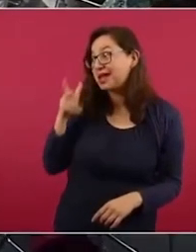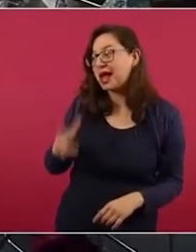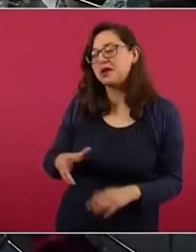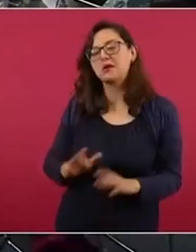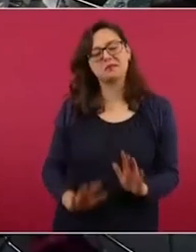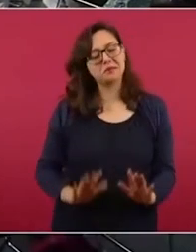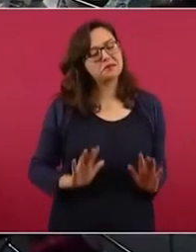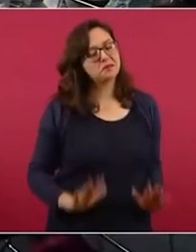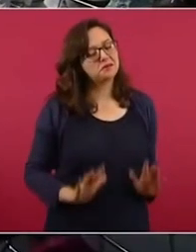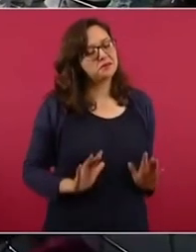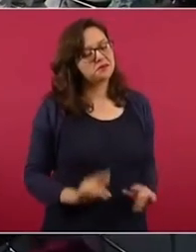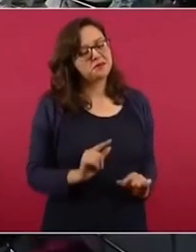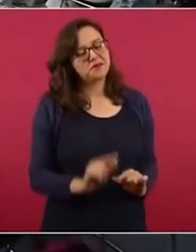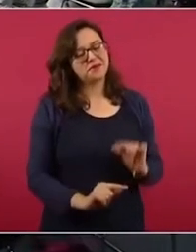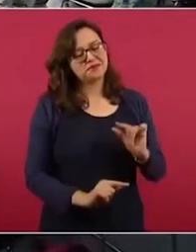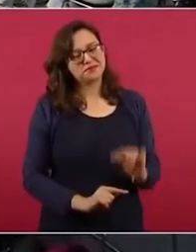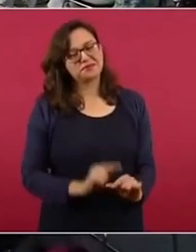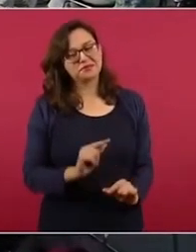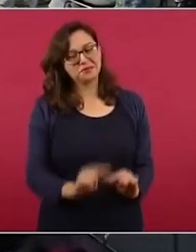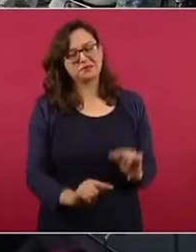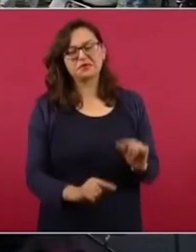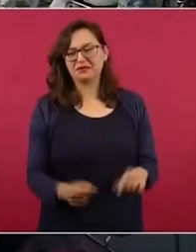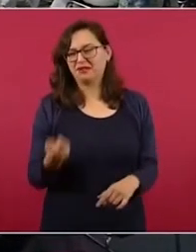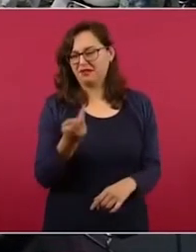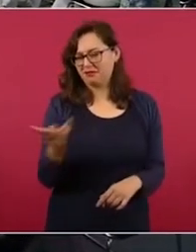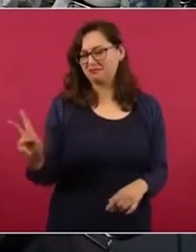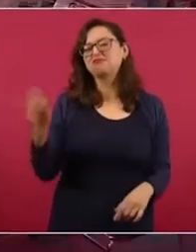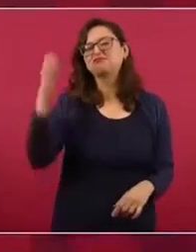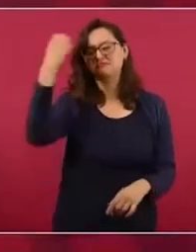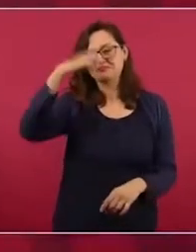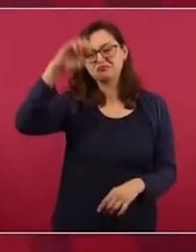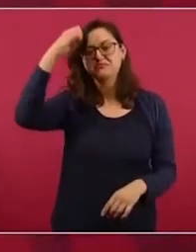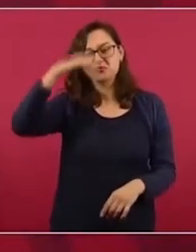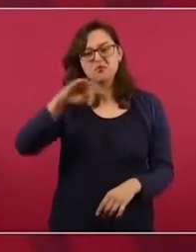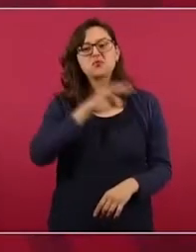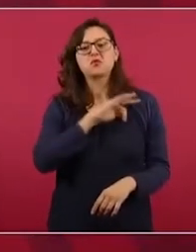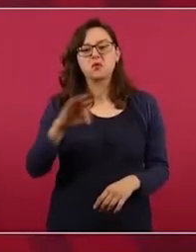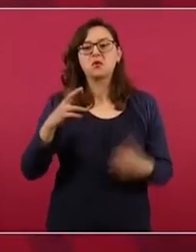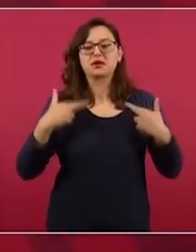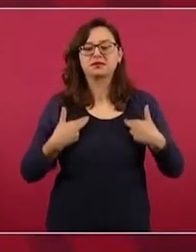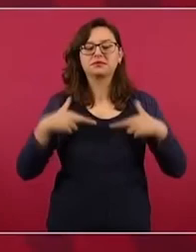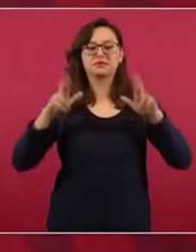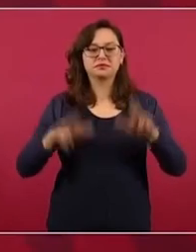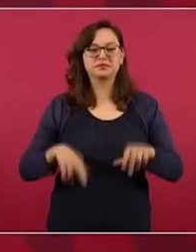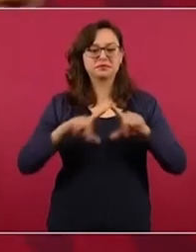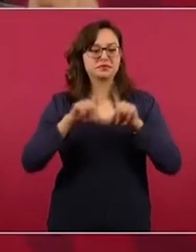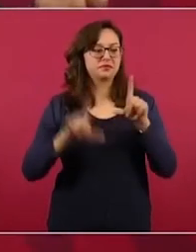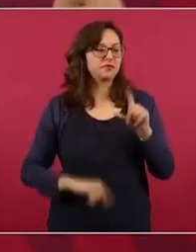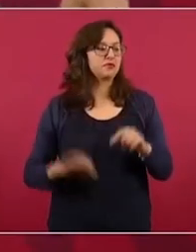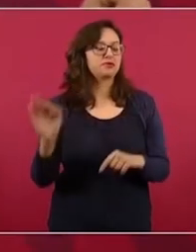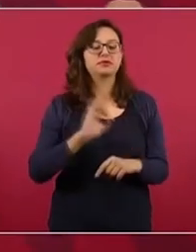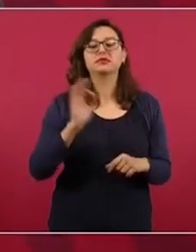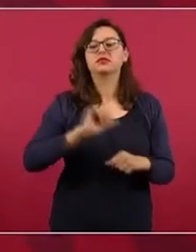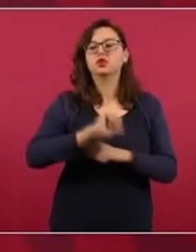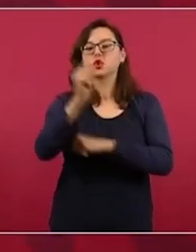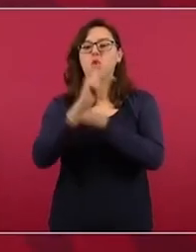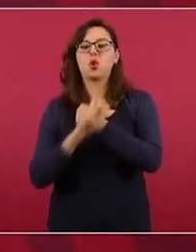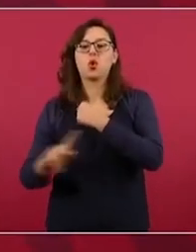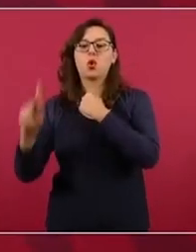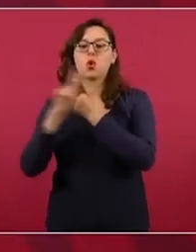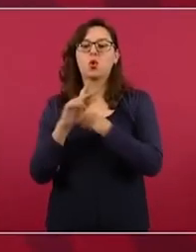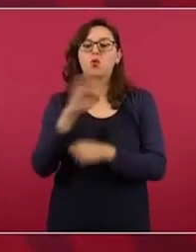Sí, poco a poco, poco a poco. Tienen experiencia, pueden representar a México en otros países, pueden ayudar aquí.